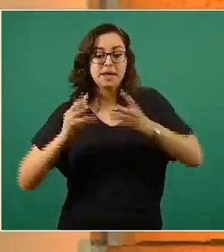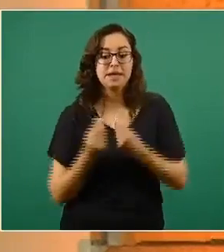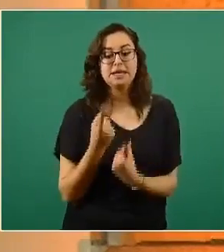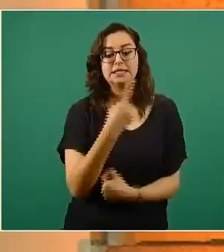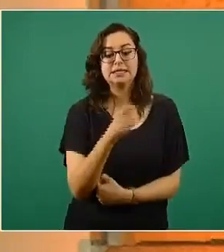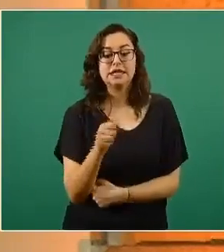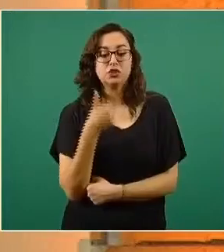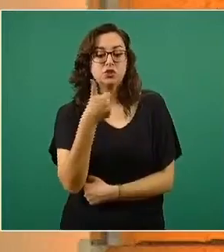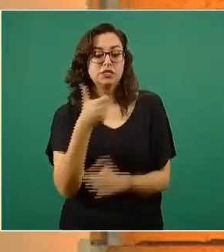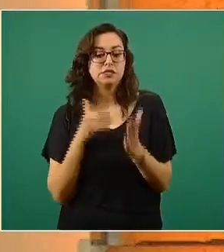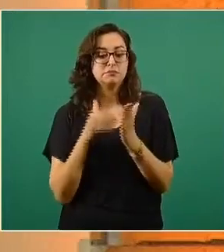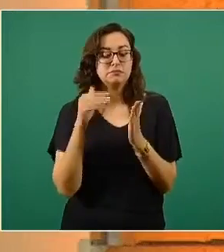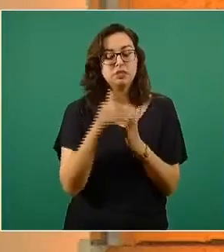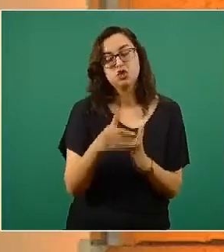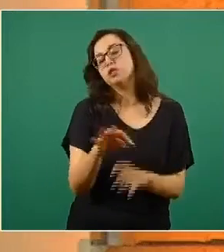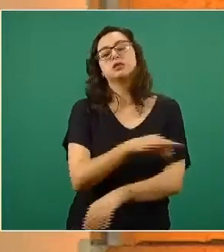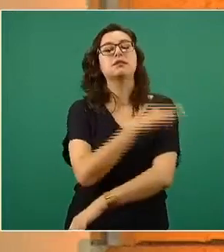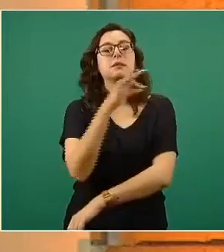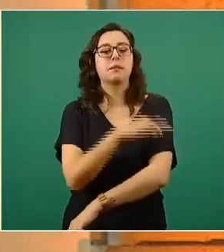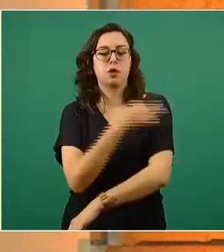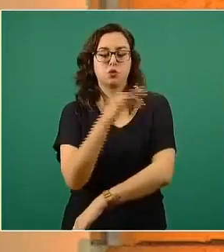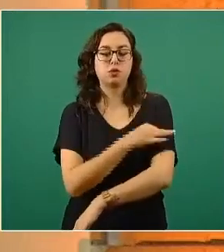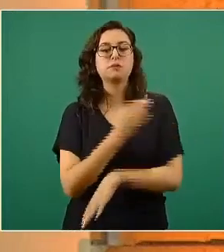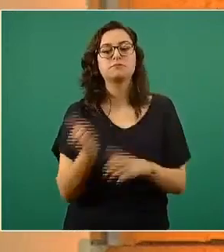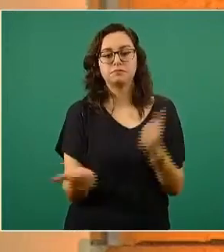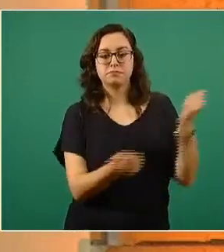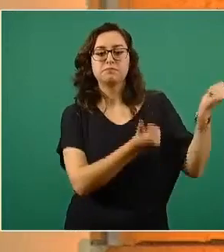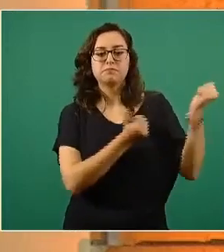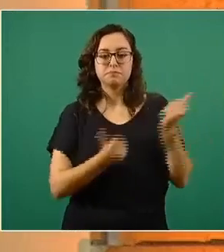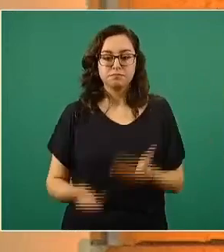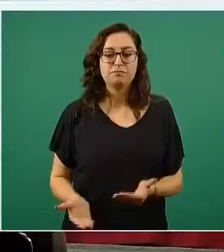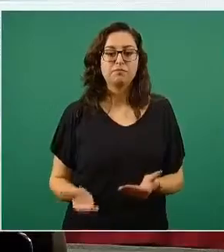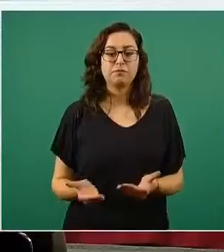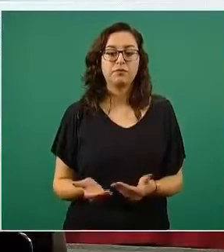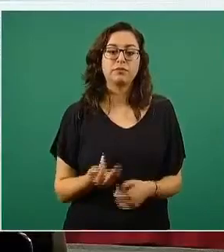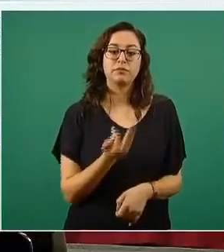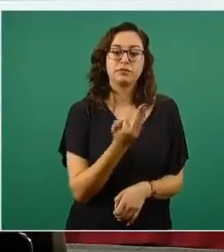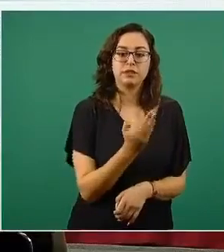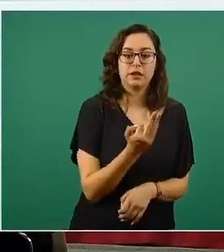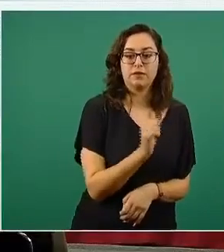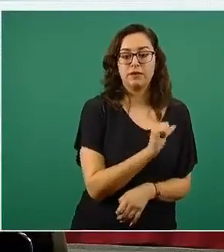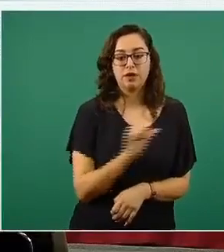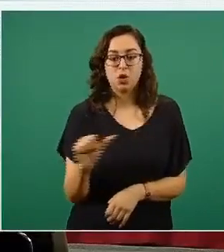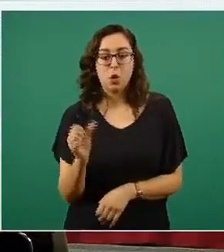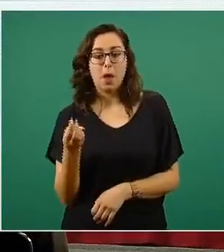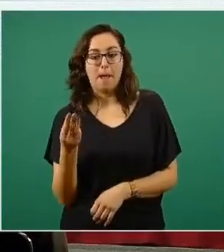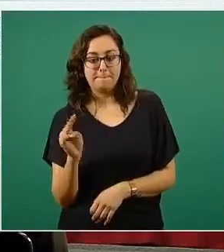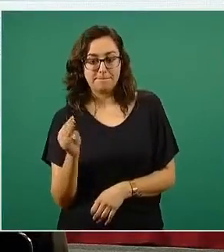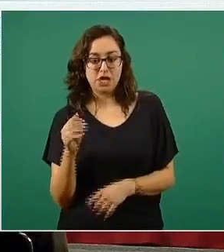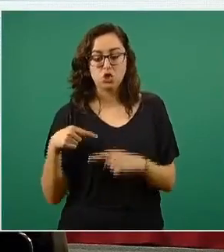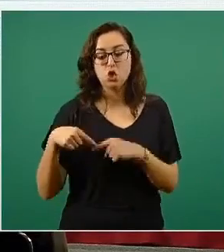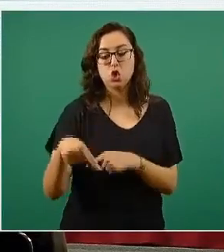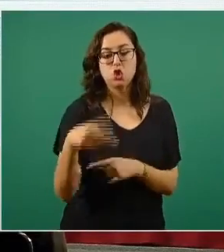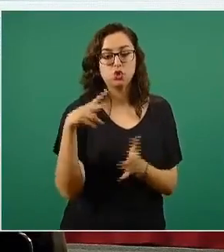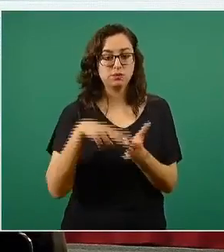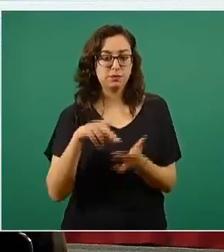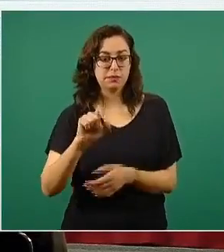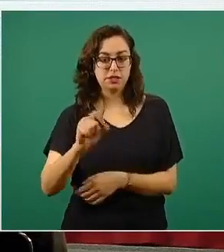millones de dosis de vacunas que recibiremos entre febrero y mayo de este año.